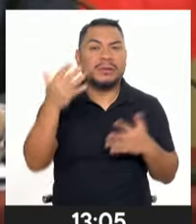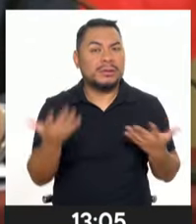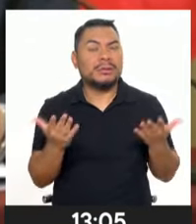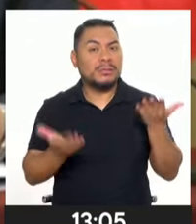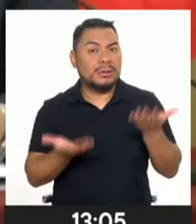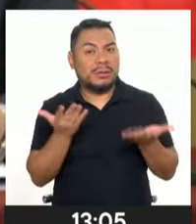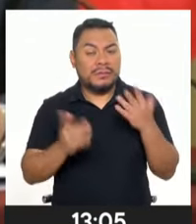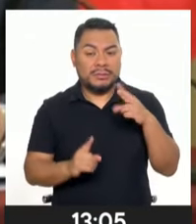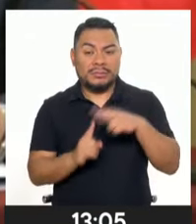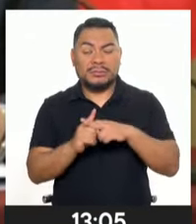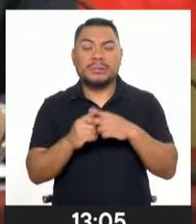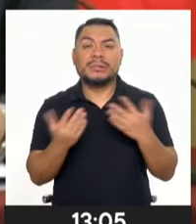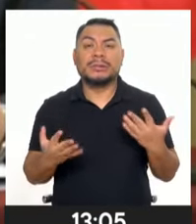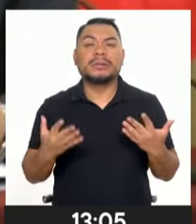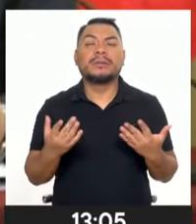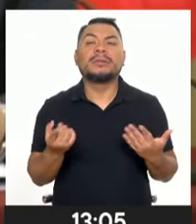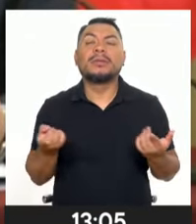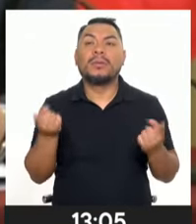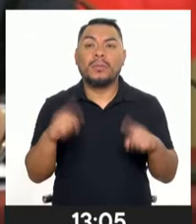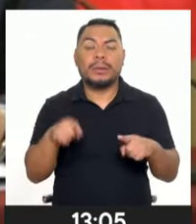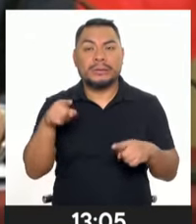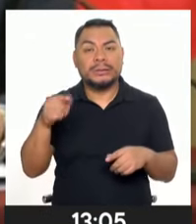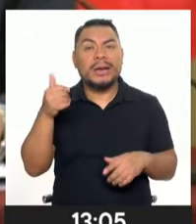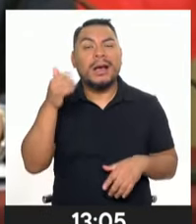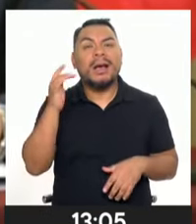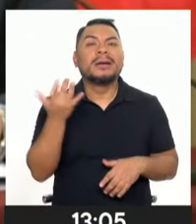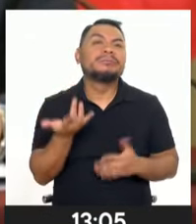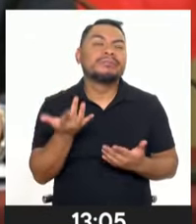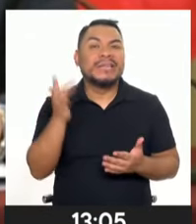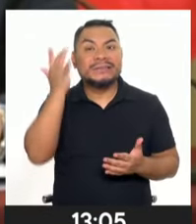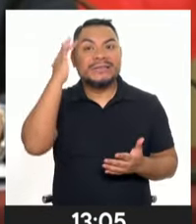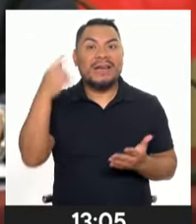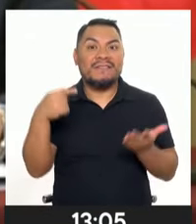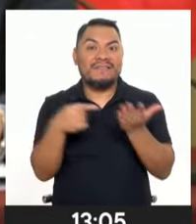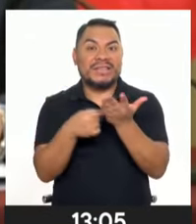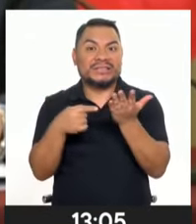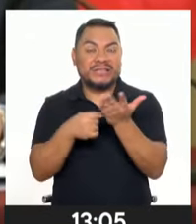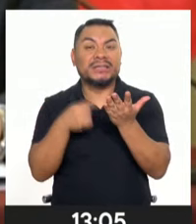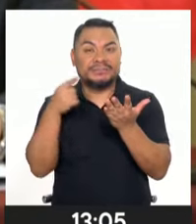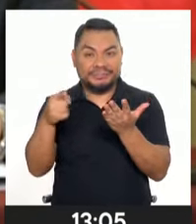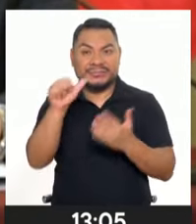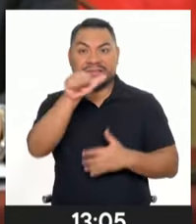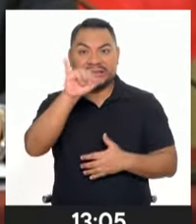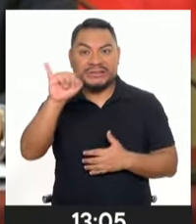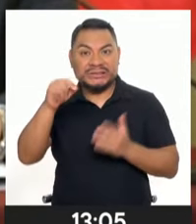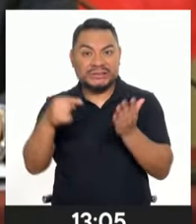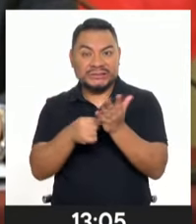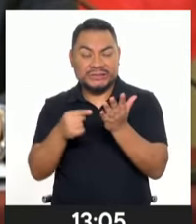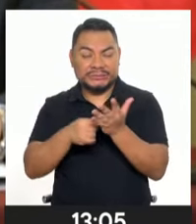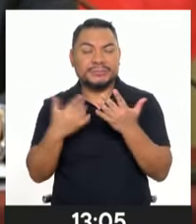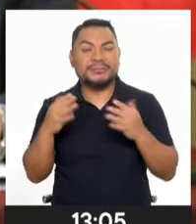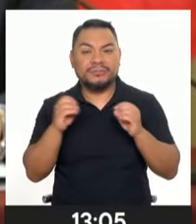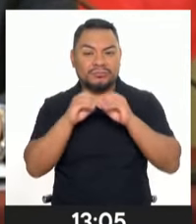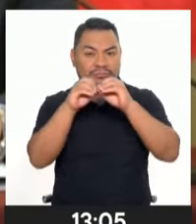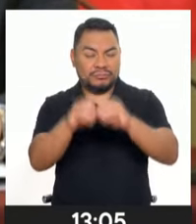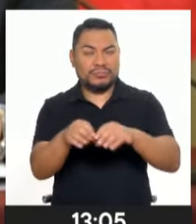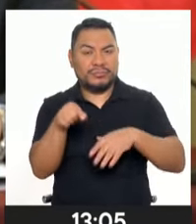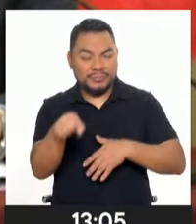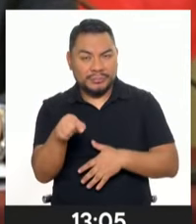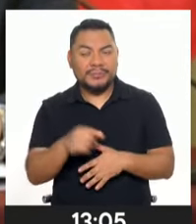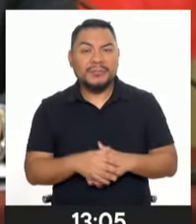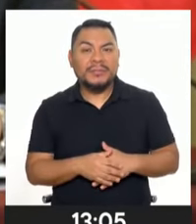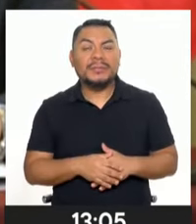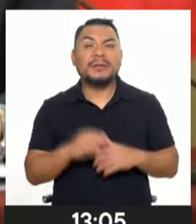pueda generar a partir de la inteligencia artificial con la que venimos contando y que la estamos implementando en nuestras